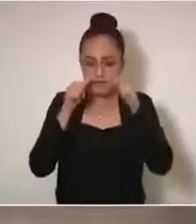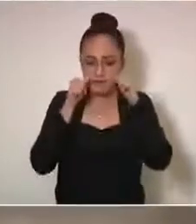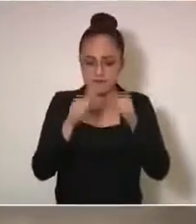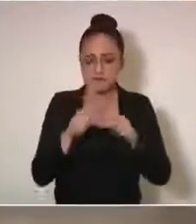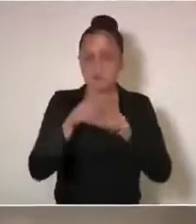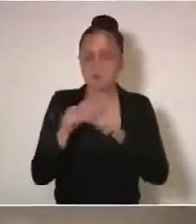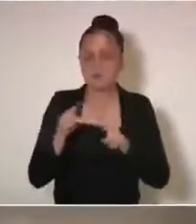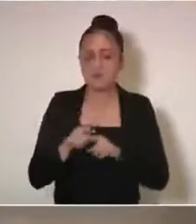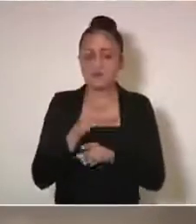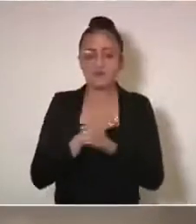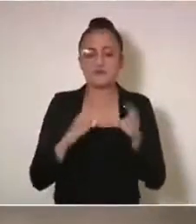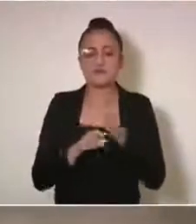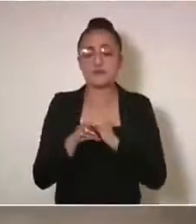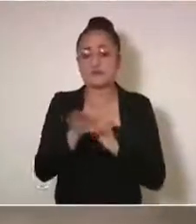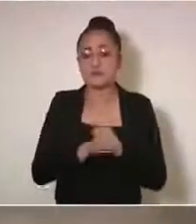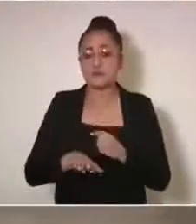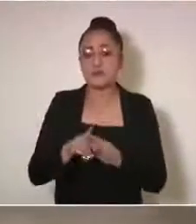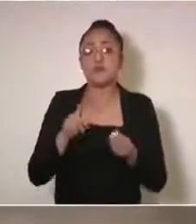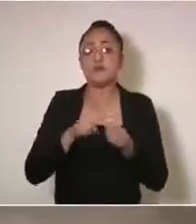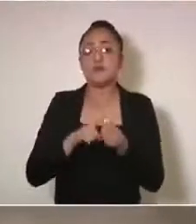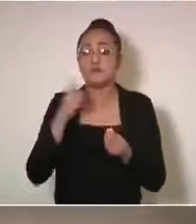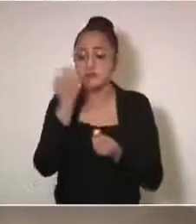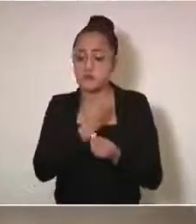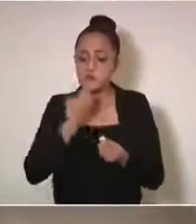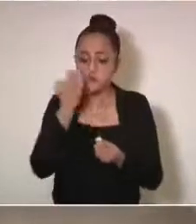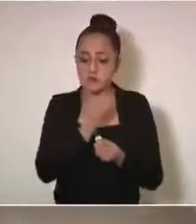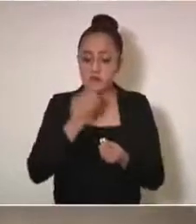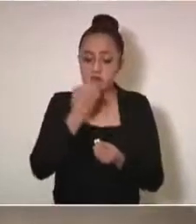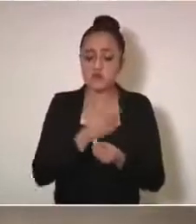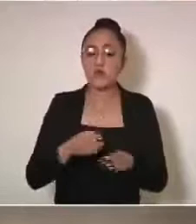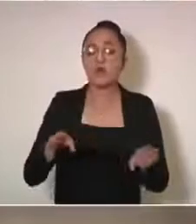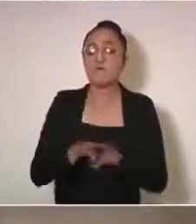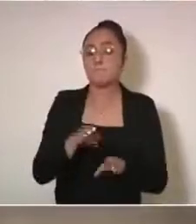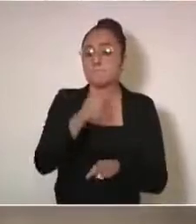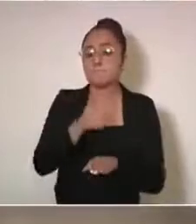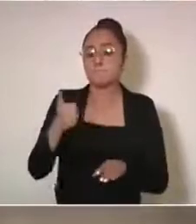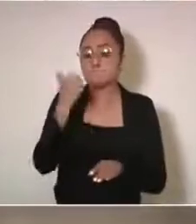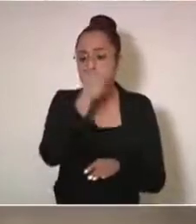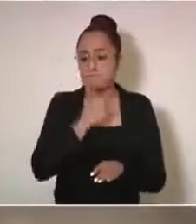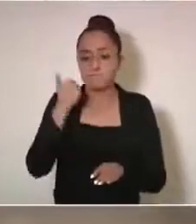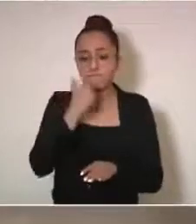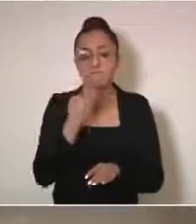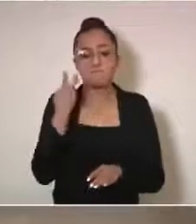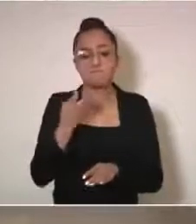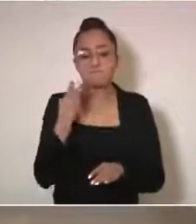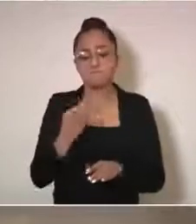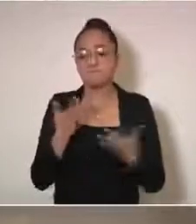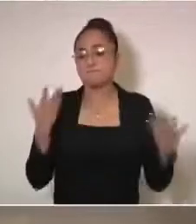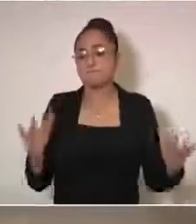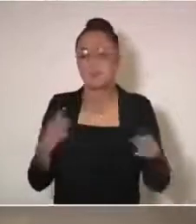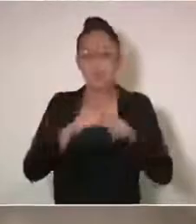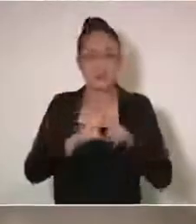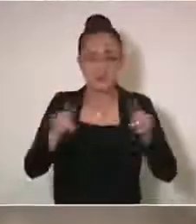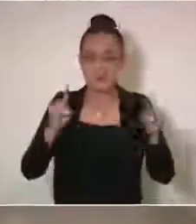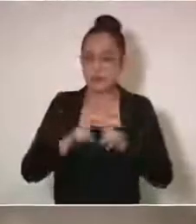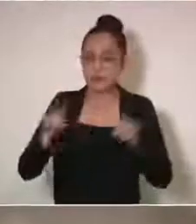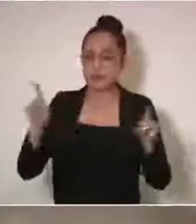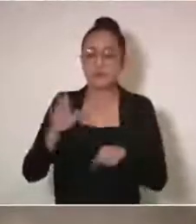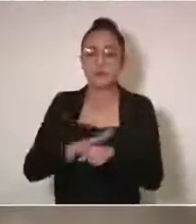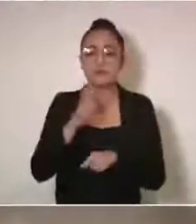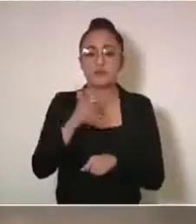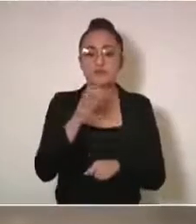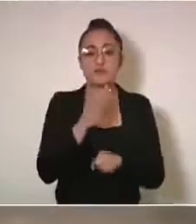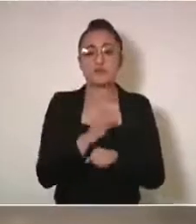diversidad. Las regiones, las escuelas, las condiciones de cada alumno son totalmente diferentes. Por eso,